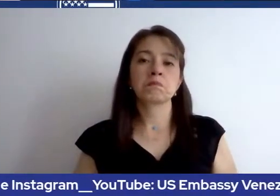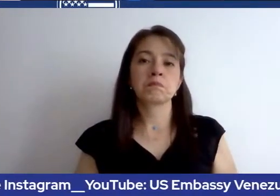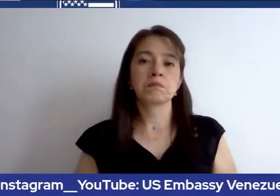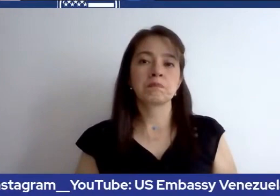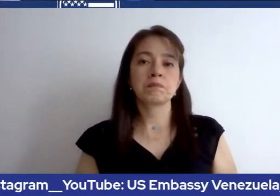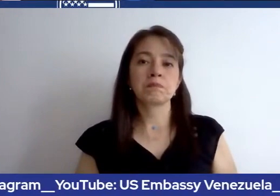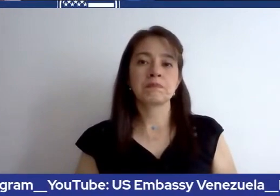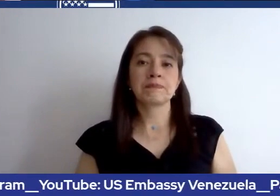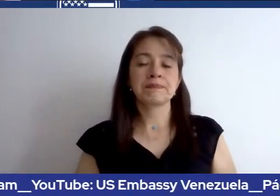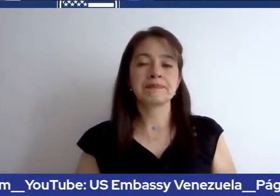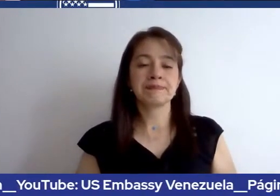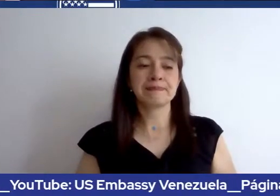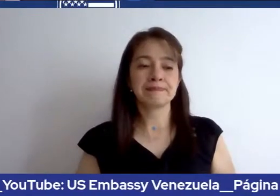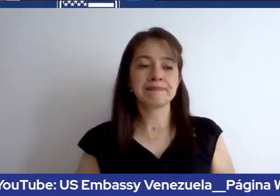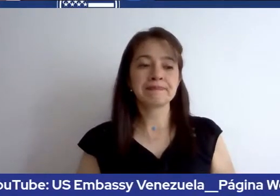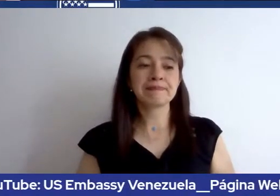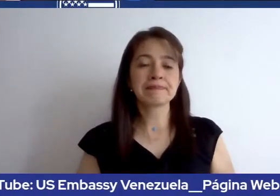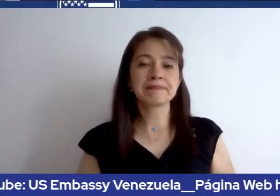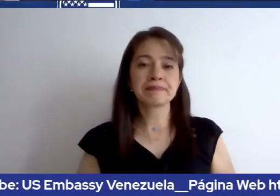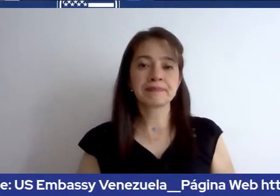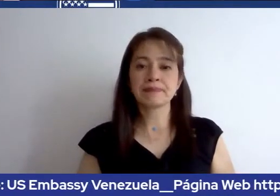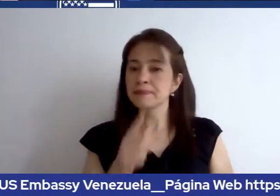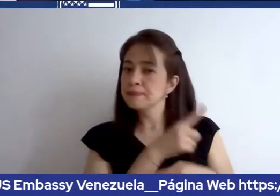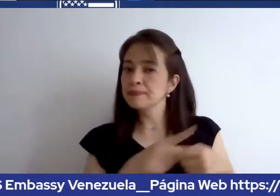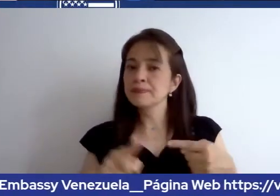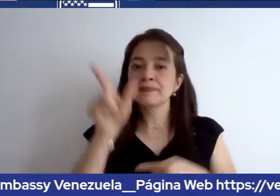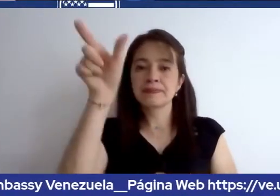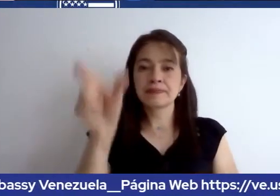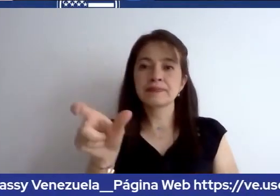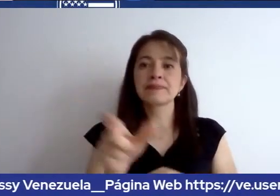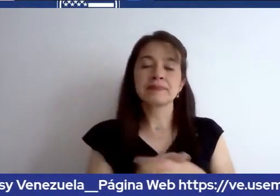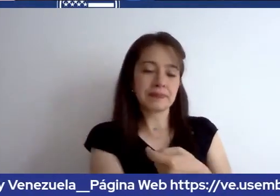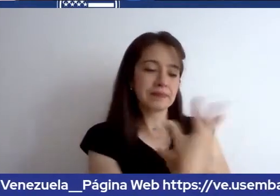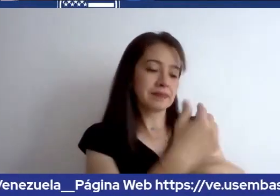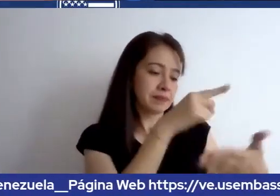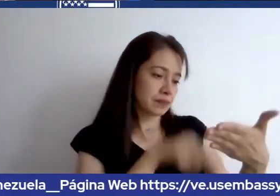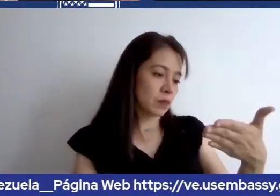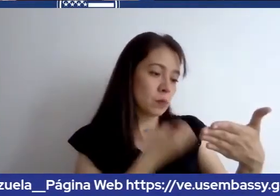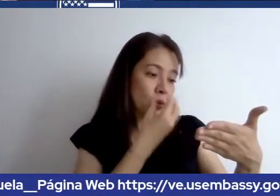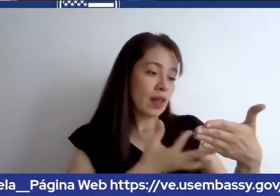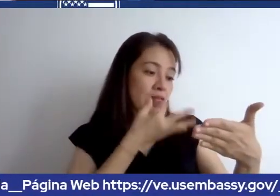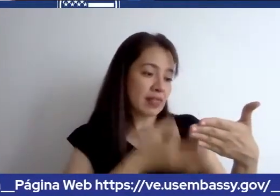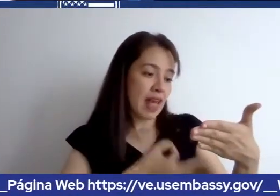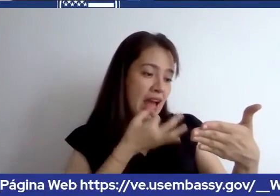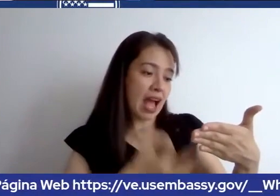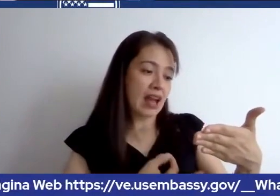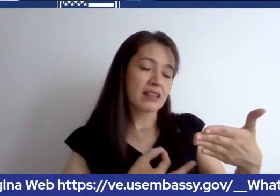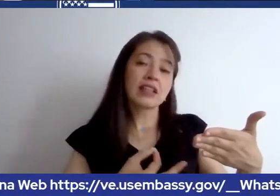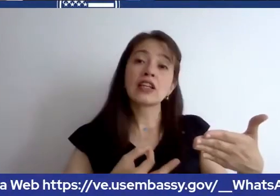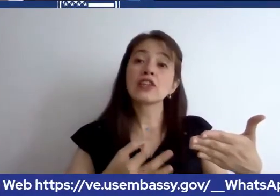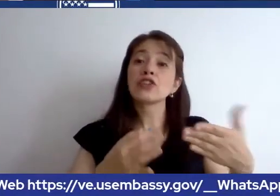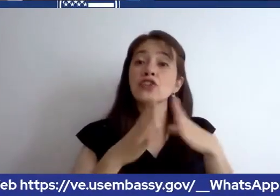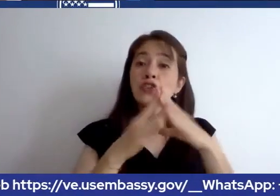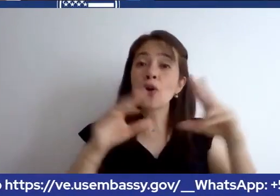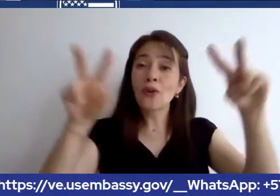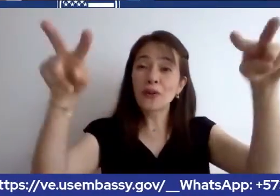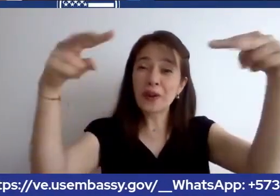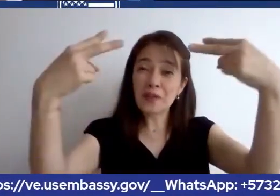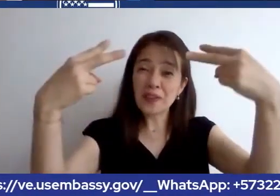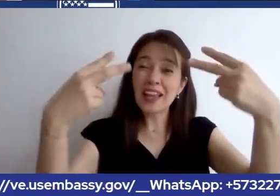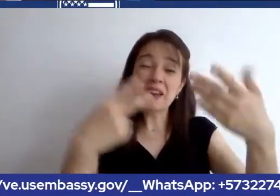Ok, Frank Maldonado dice, buenas tardes. Todo nuestro audiencia es muy educado.